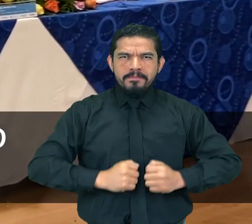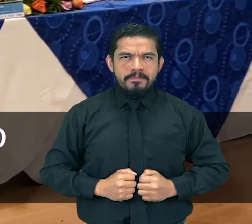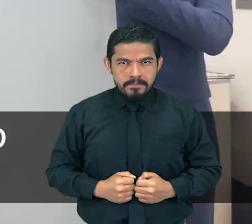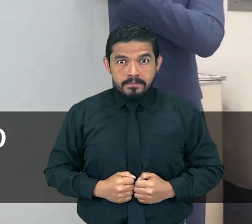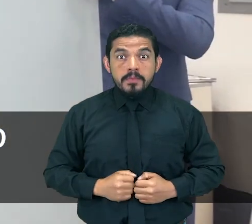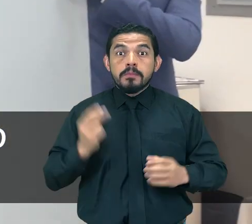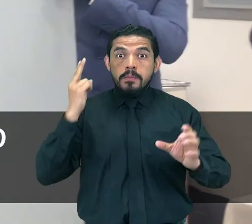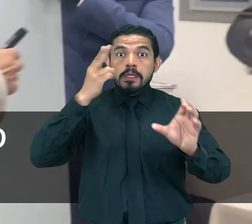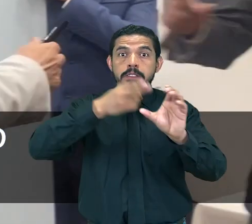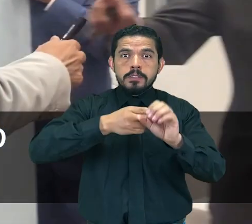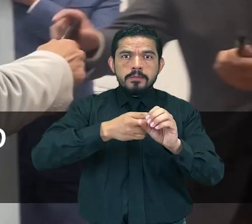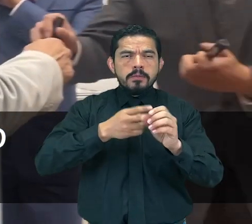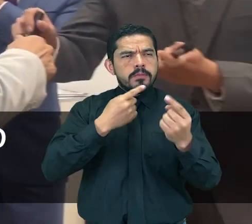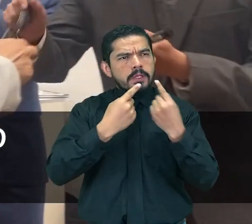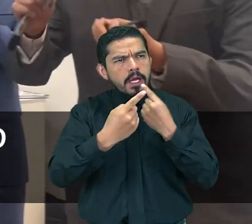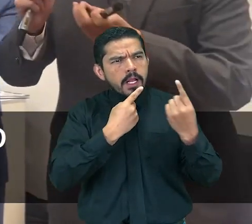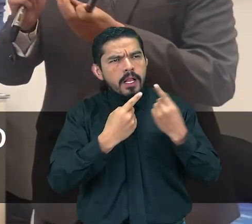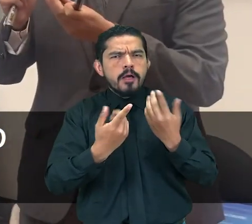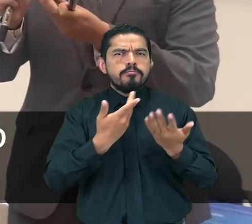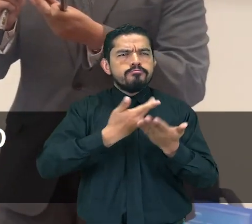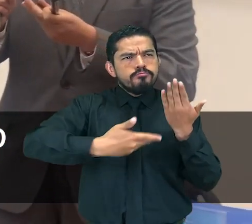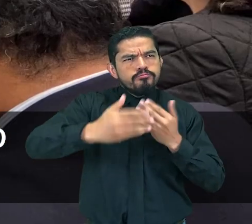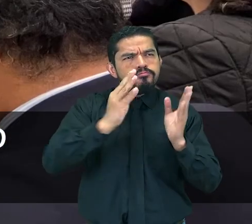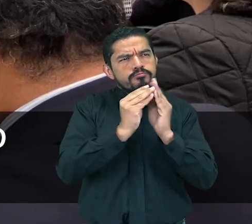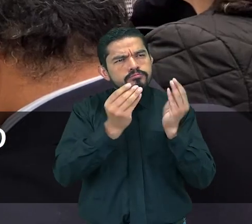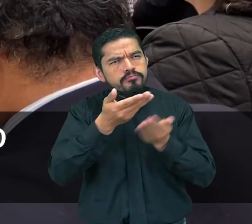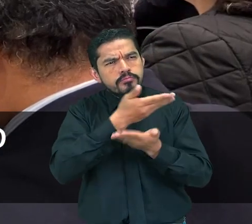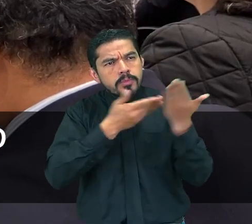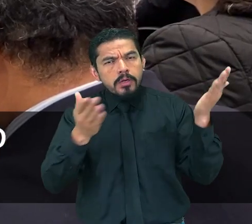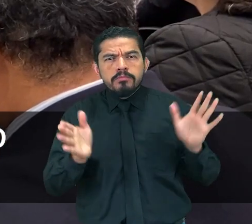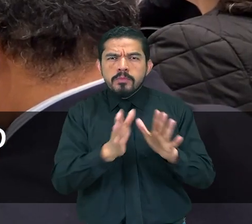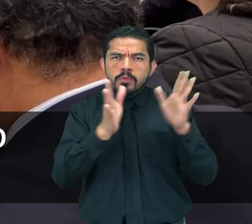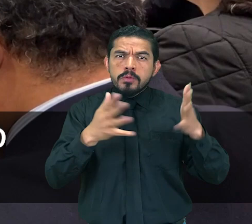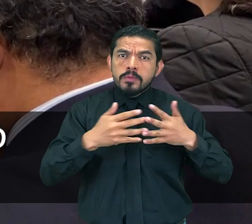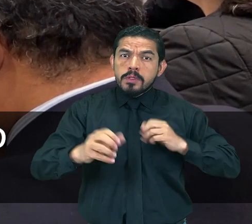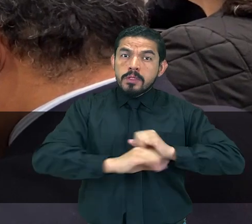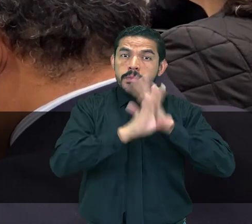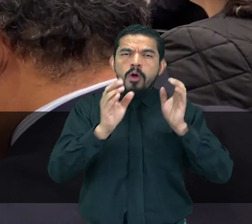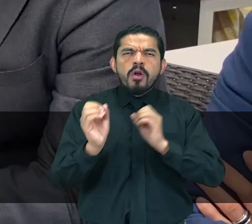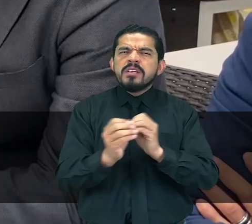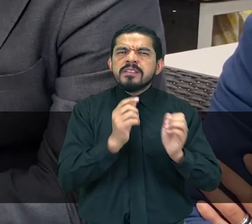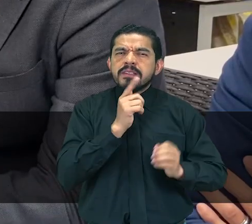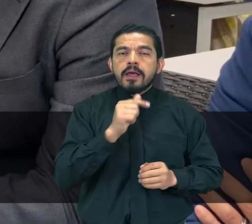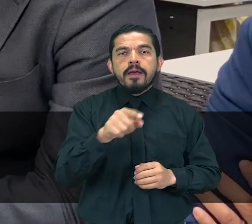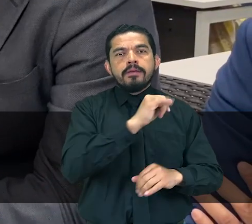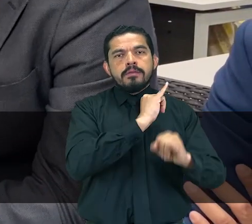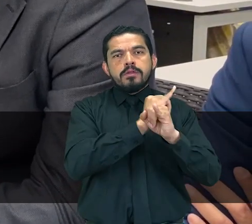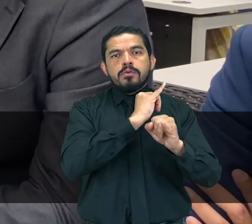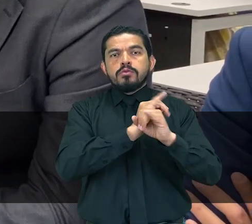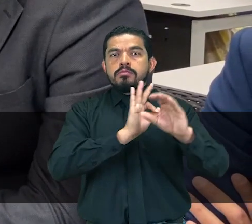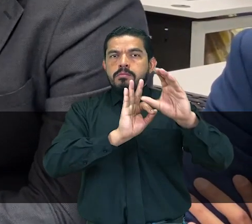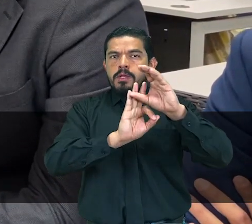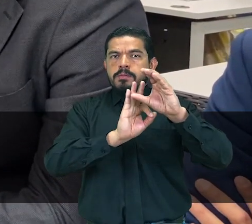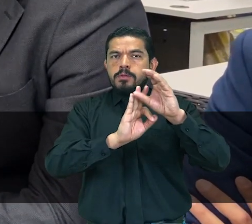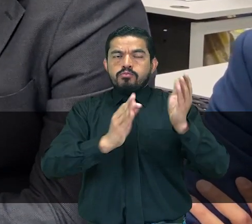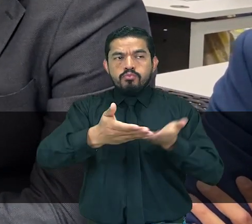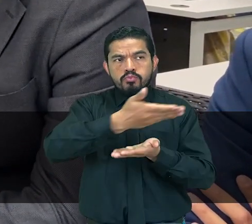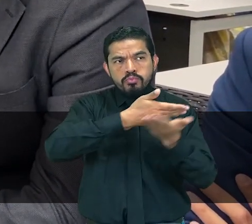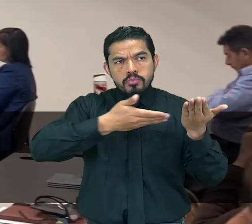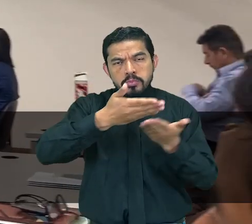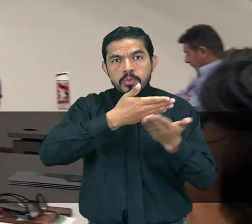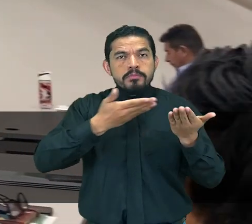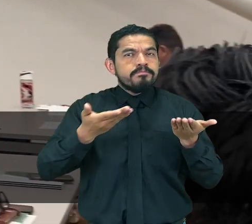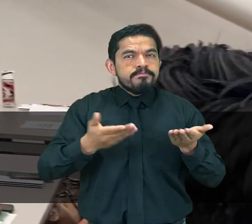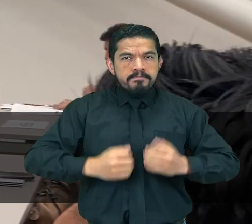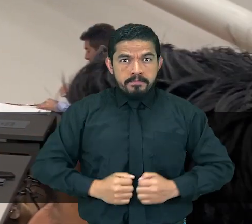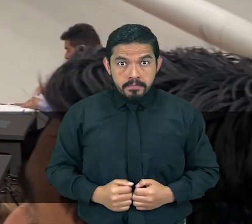Asistimos al conversatorio Impulsando la Transparencia, organizado por el Consejo de Participación Ciudadana y Control